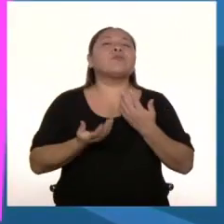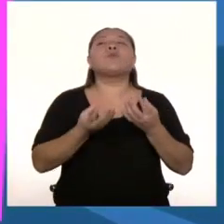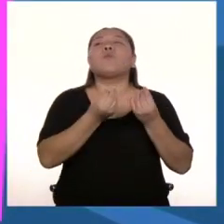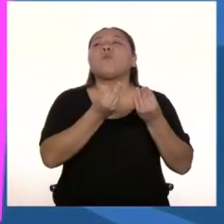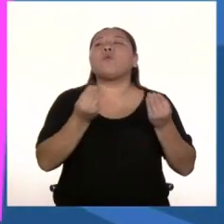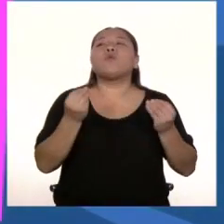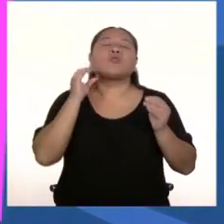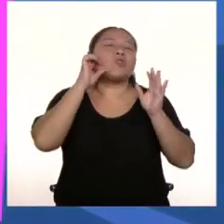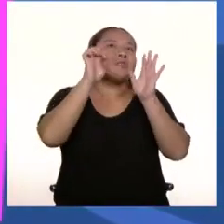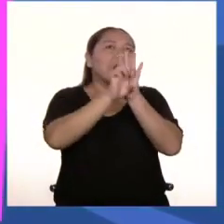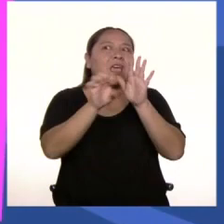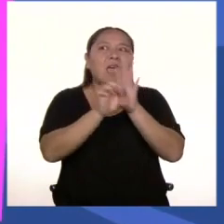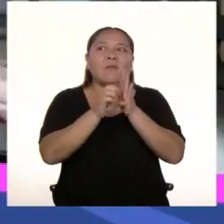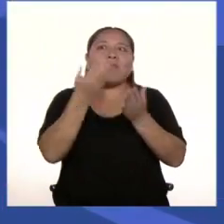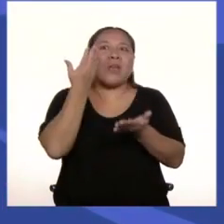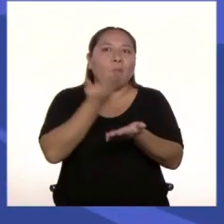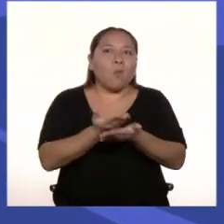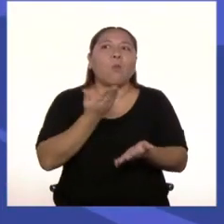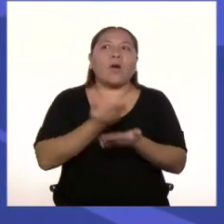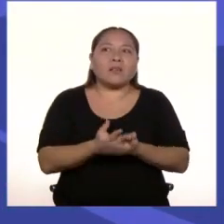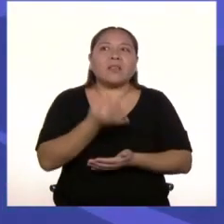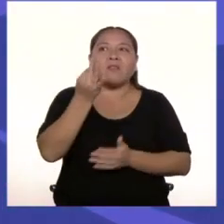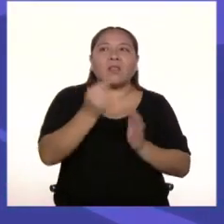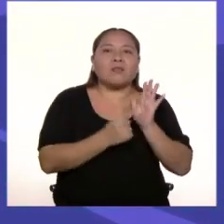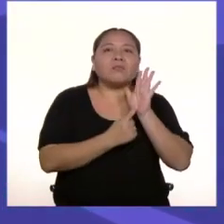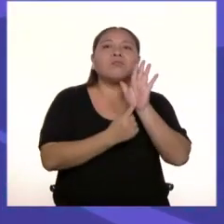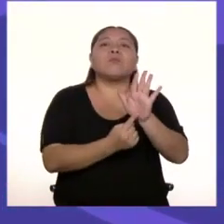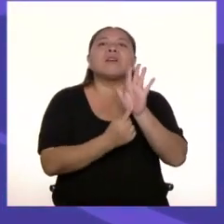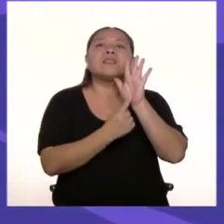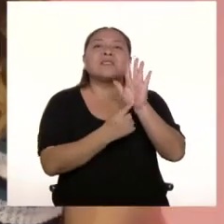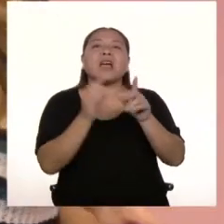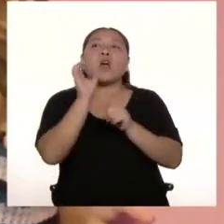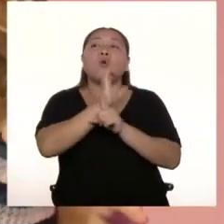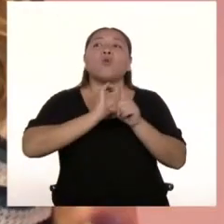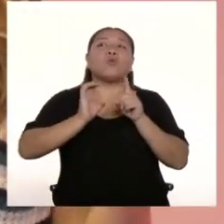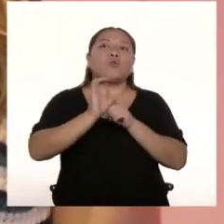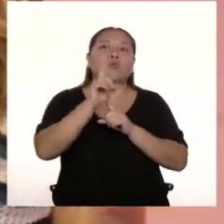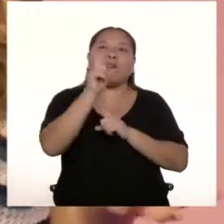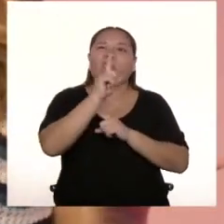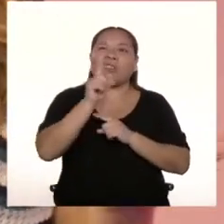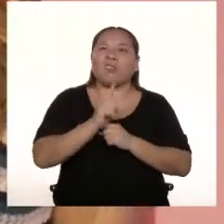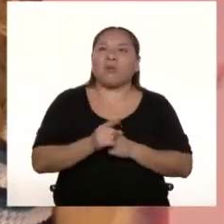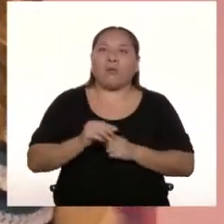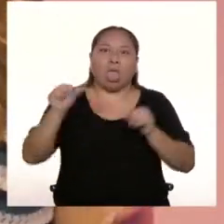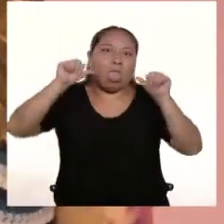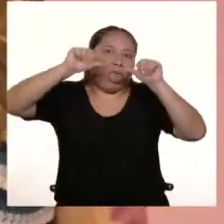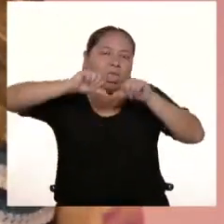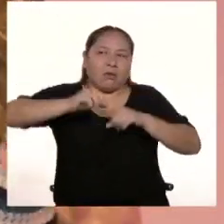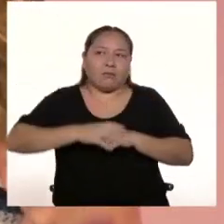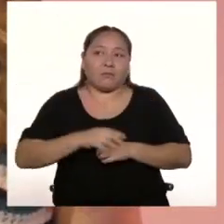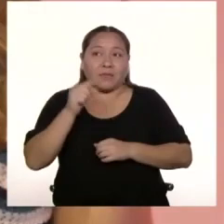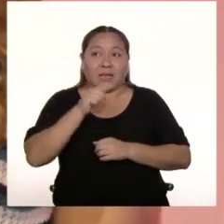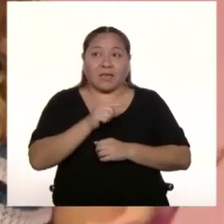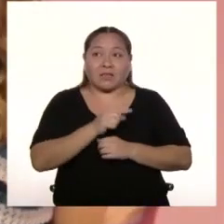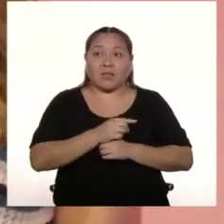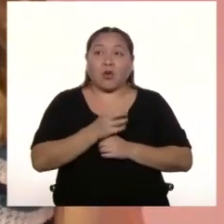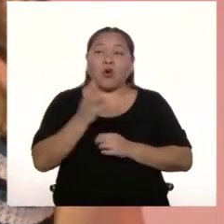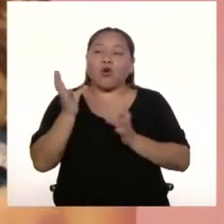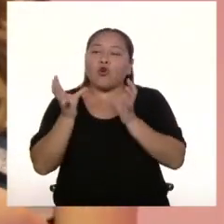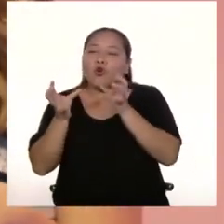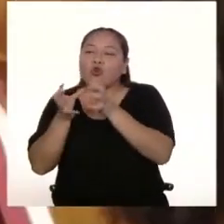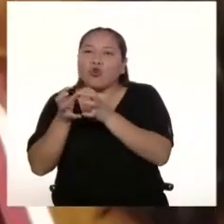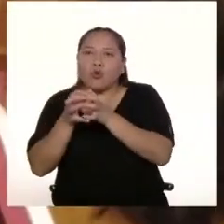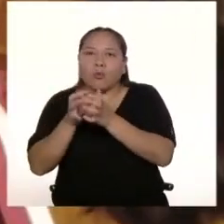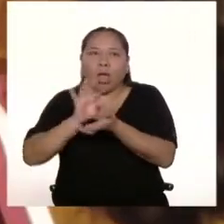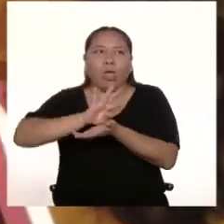ejemplos Que evidencian cómo el arte urbano refleja cultura y no vandalismo Este es un arte gratuito Que muchas veces un grupo minoritario y